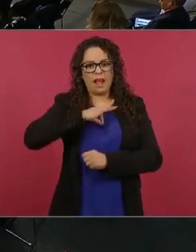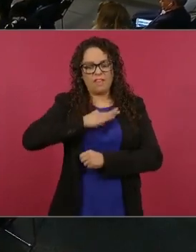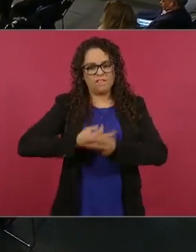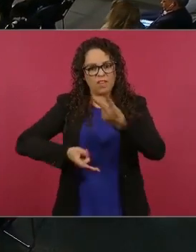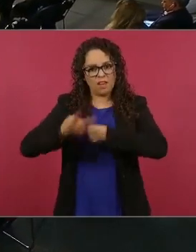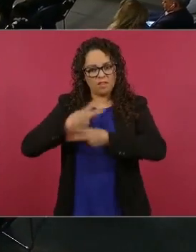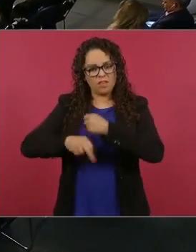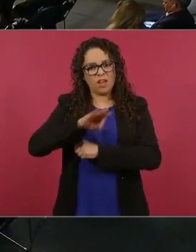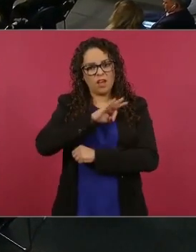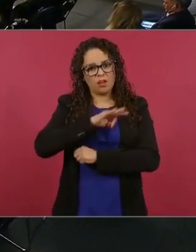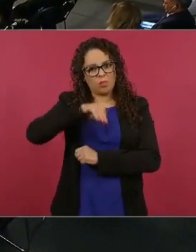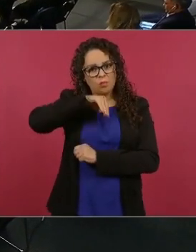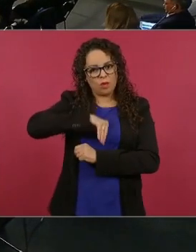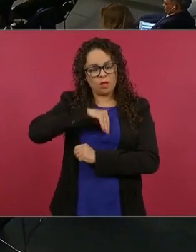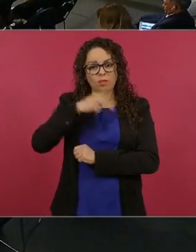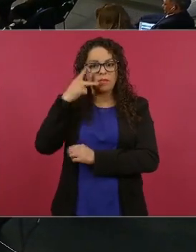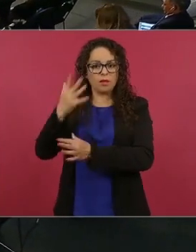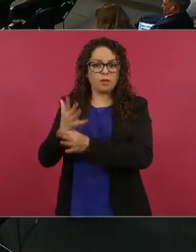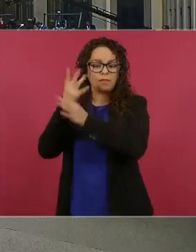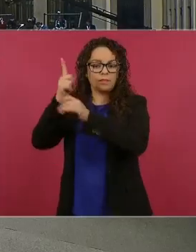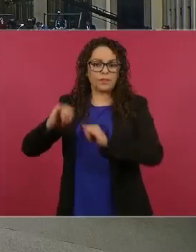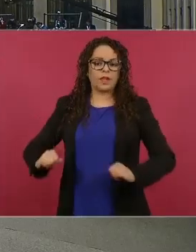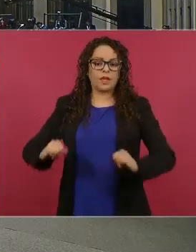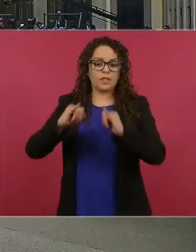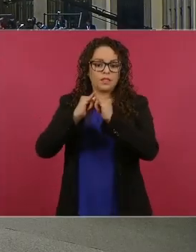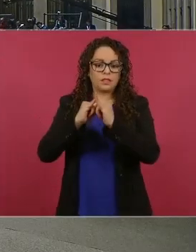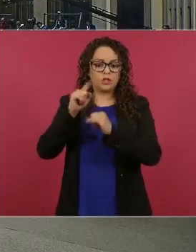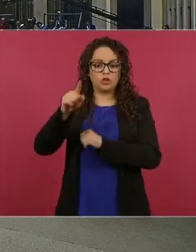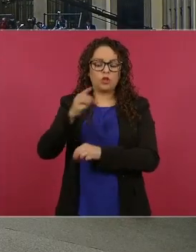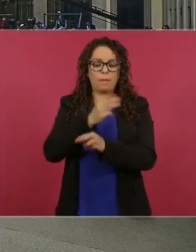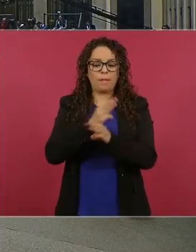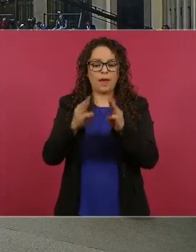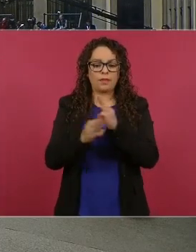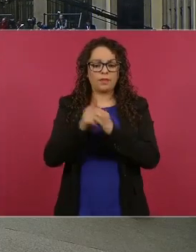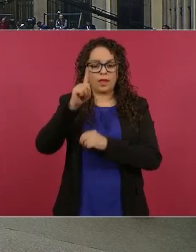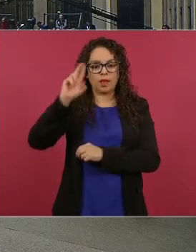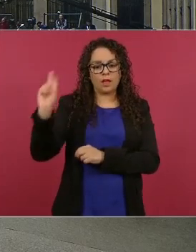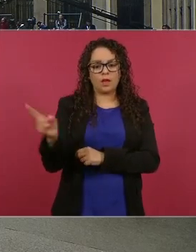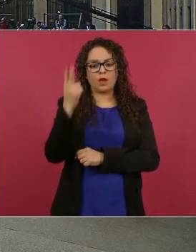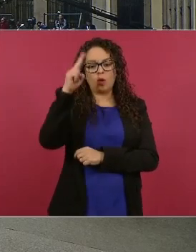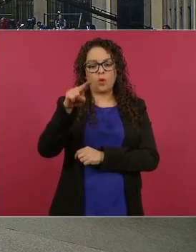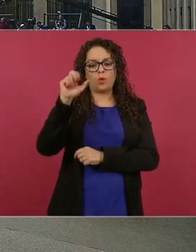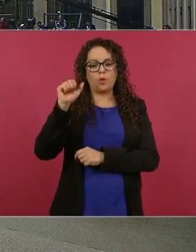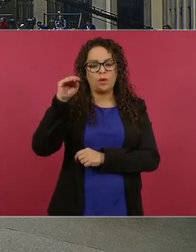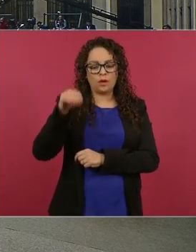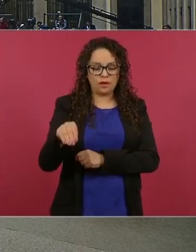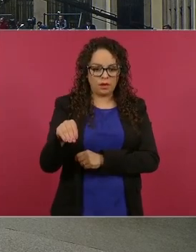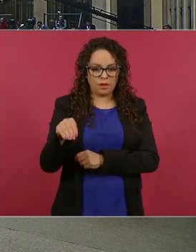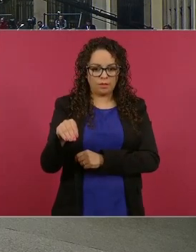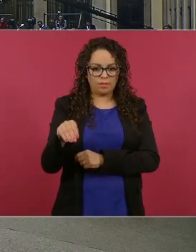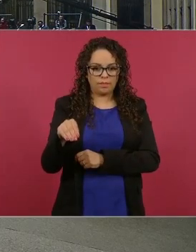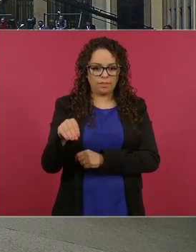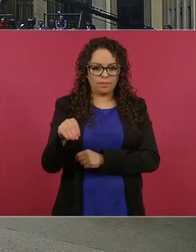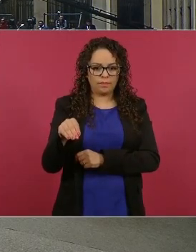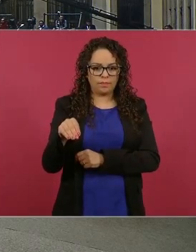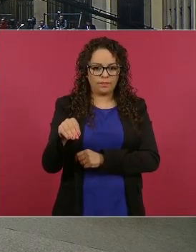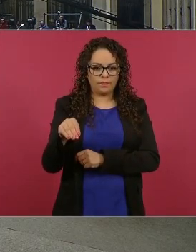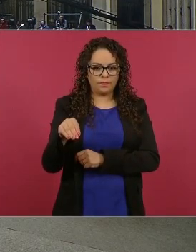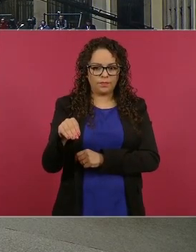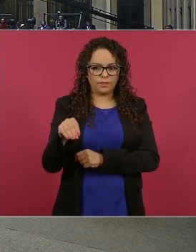emitidos por el Instituto de Estudios Materiales de la UNAM del Instituto de Física de la Universidad Autónoma de